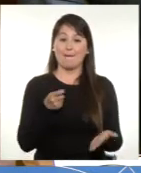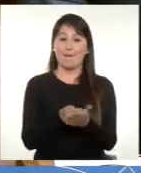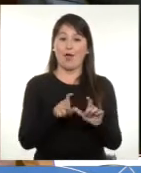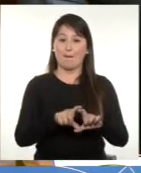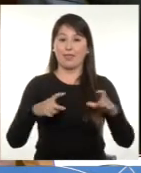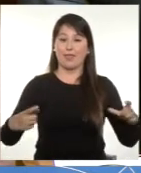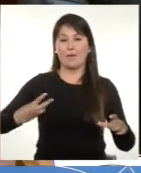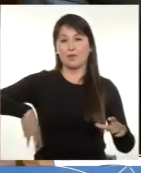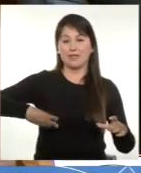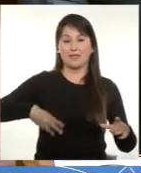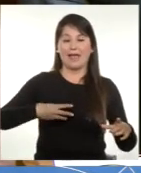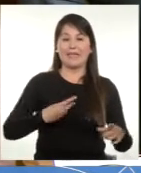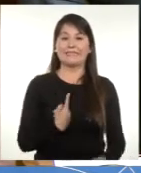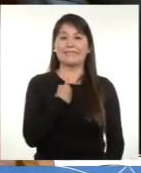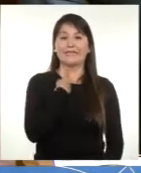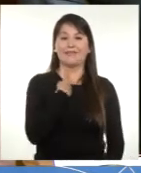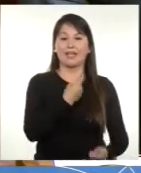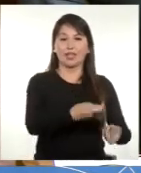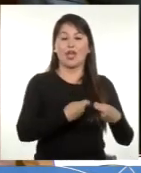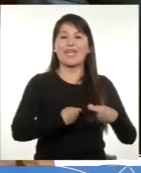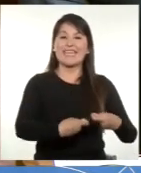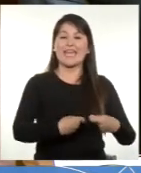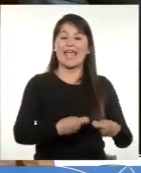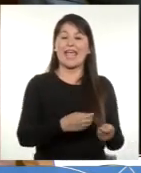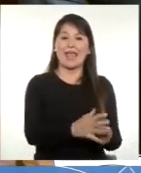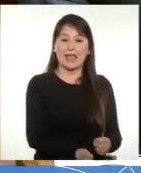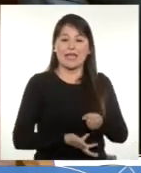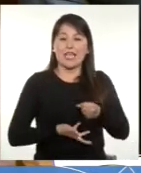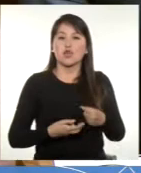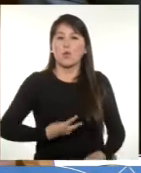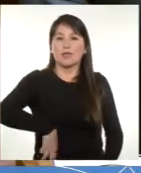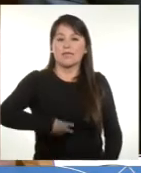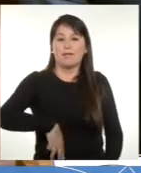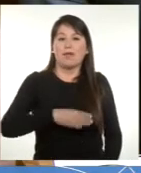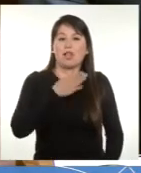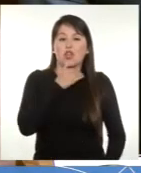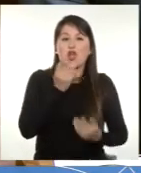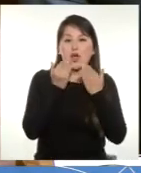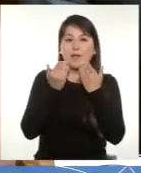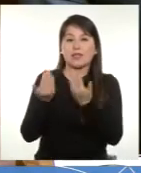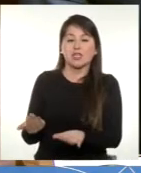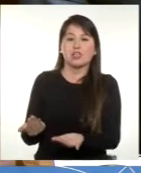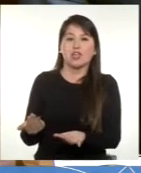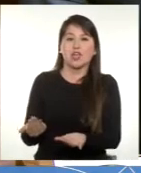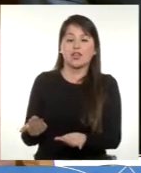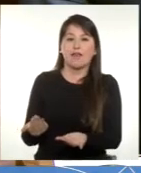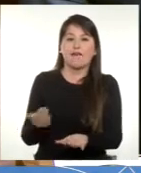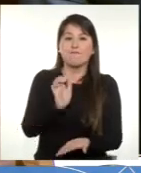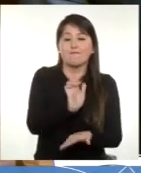municipales que afectará a los ingresos municipales. No tendrán compensación fiscal por estos menores ingresos.